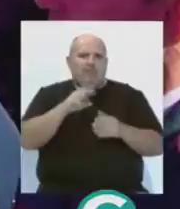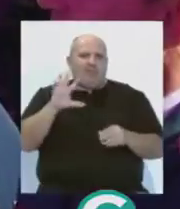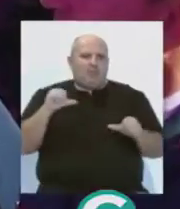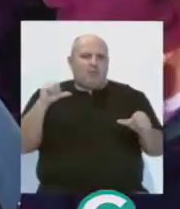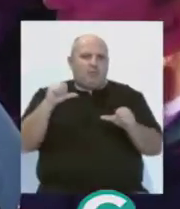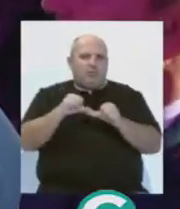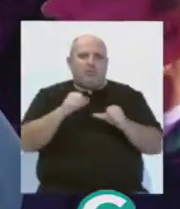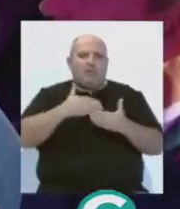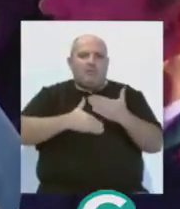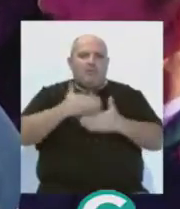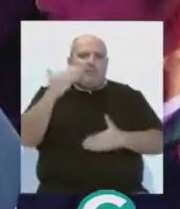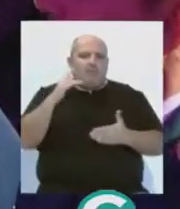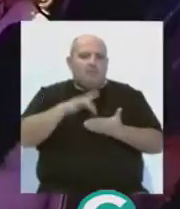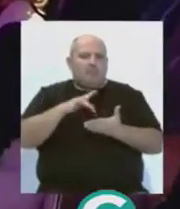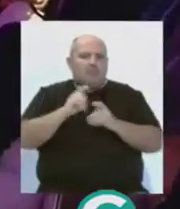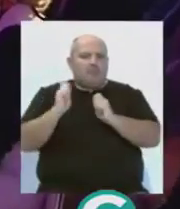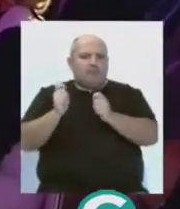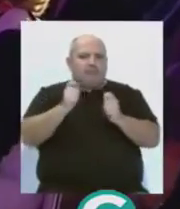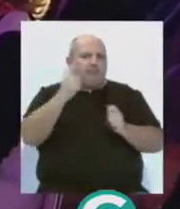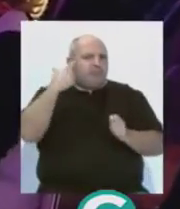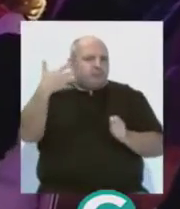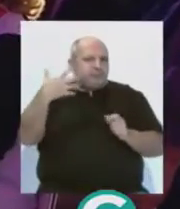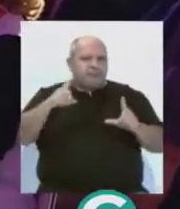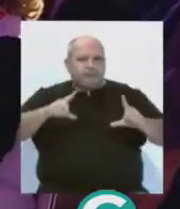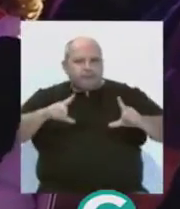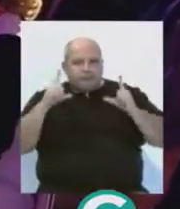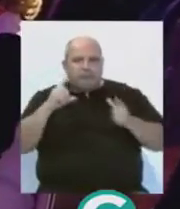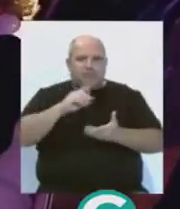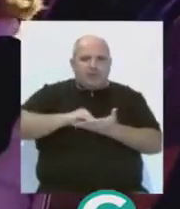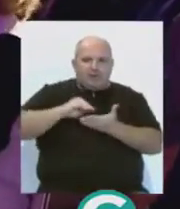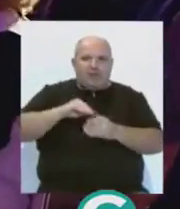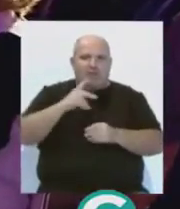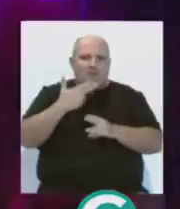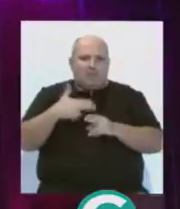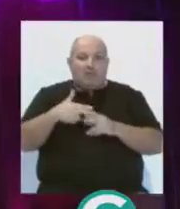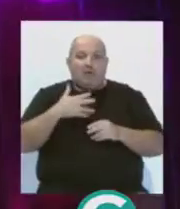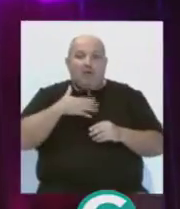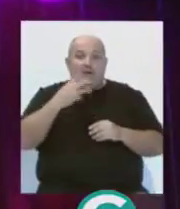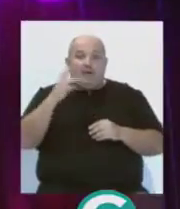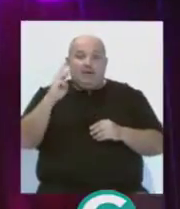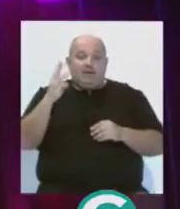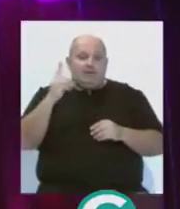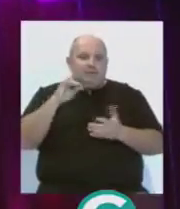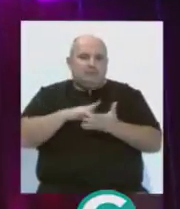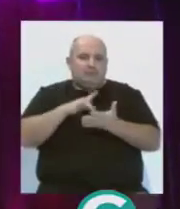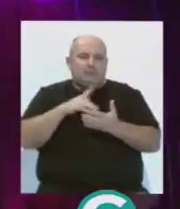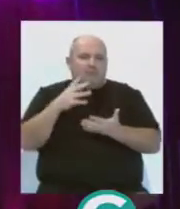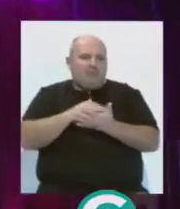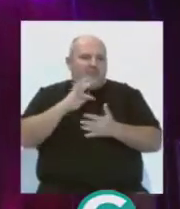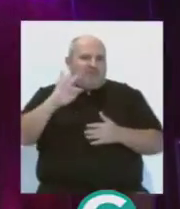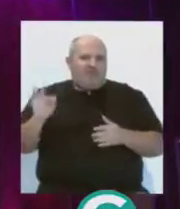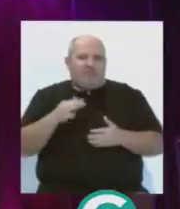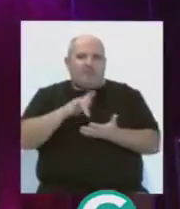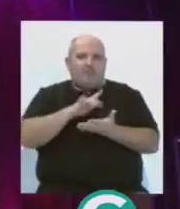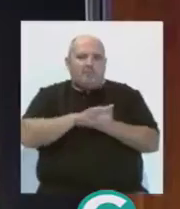realiza el periódico a instituciones y personalidades distinguidas de la provincia de Cádiz. Tres enamorados del mismo, como son la